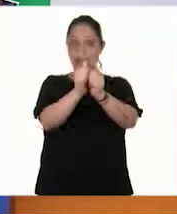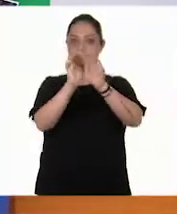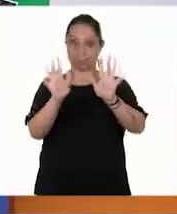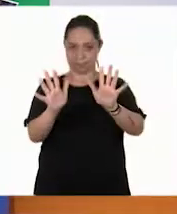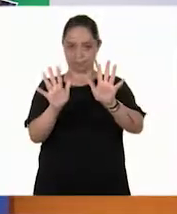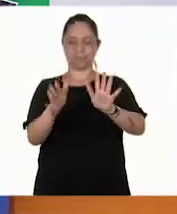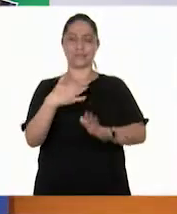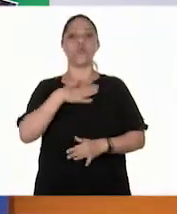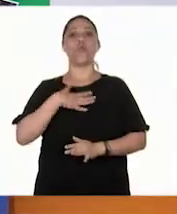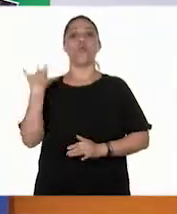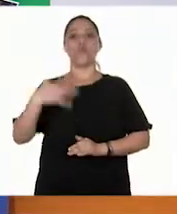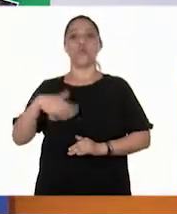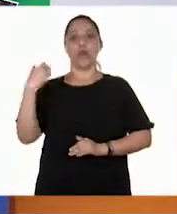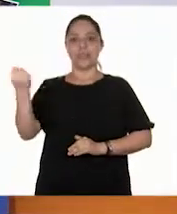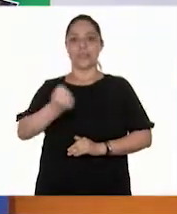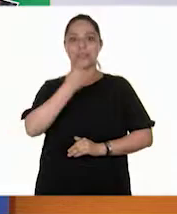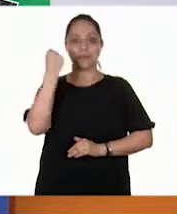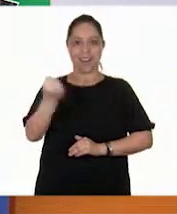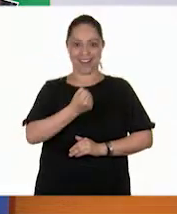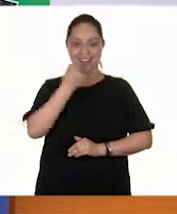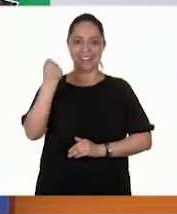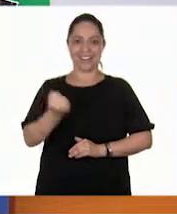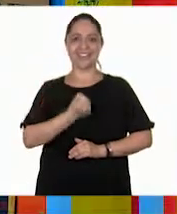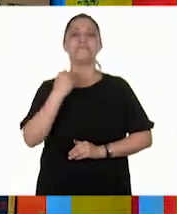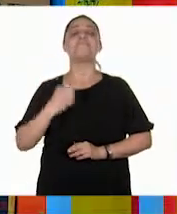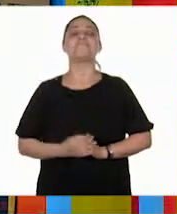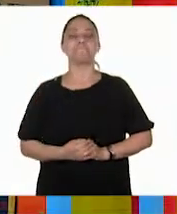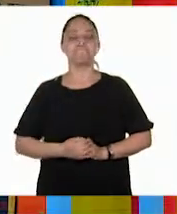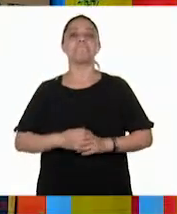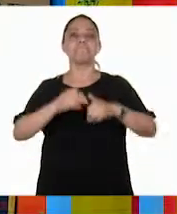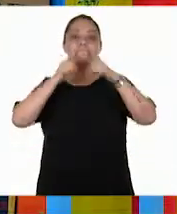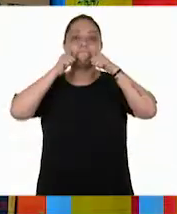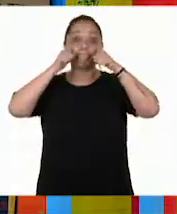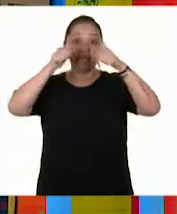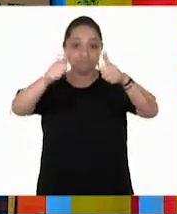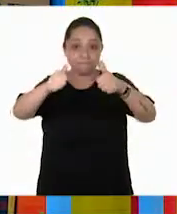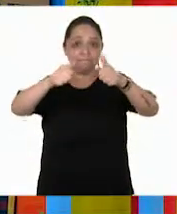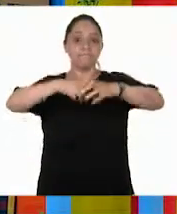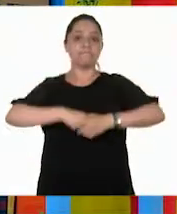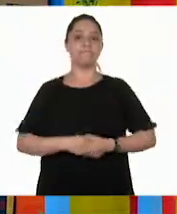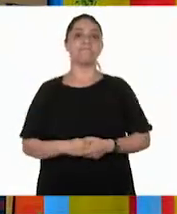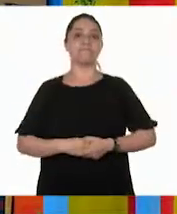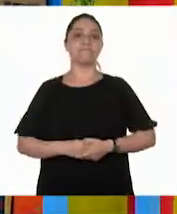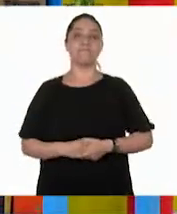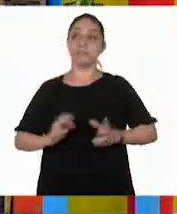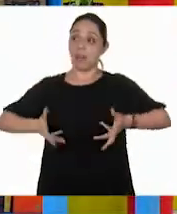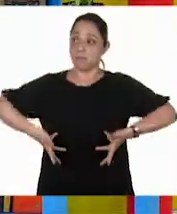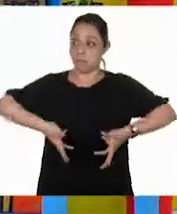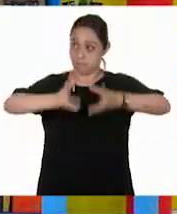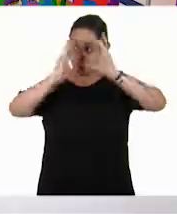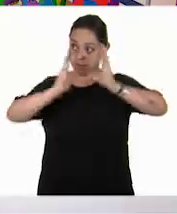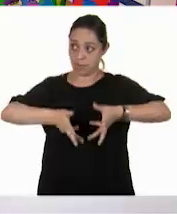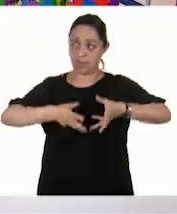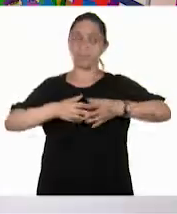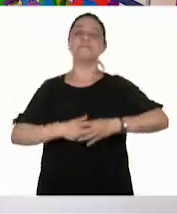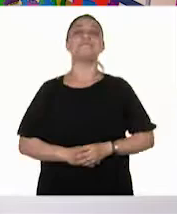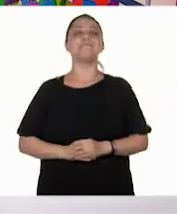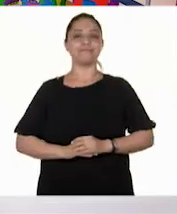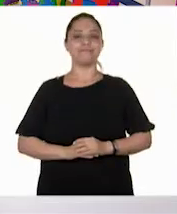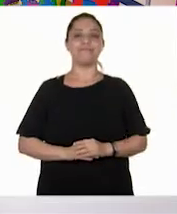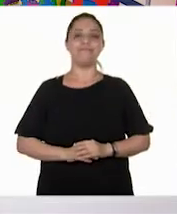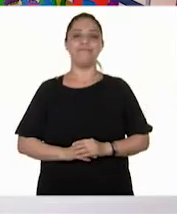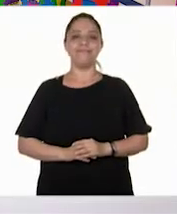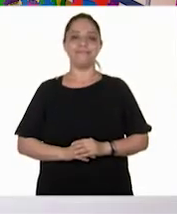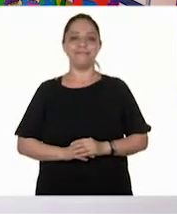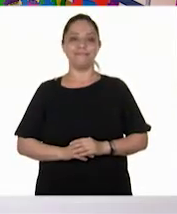qué bueno. Qué suerte. Qué buena noticia. Atento. Sí. Primero, tira el dato. Ah, cierto, cierto. Vamos a tirar el dato.